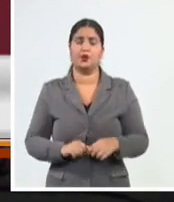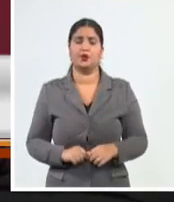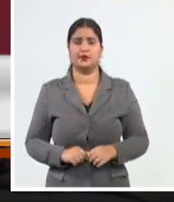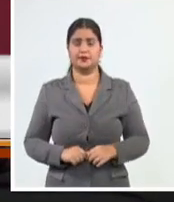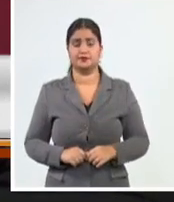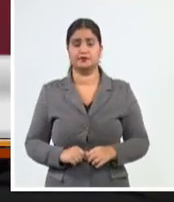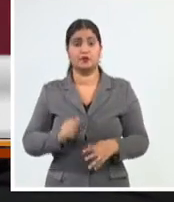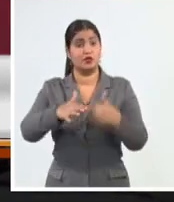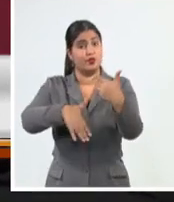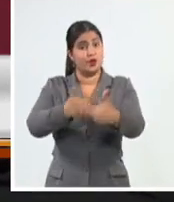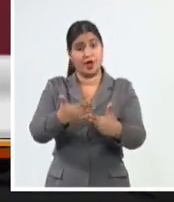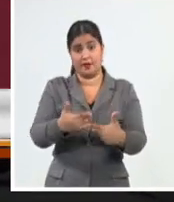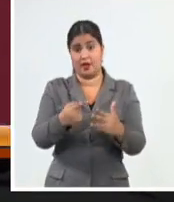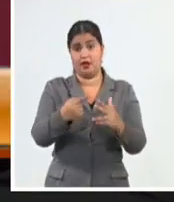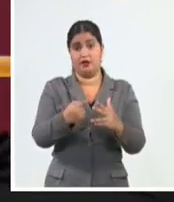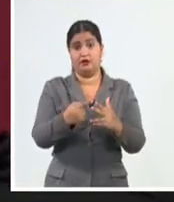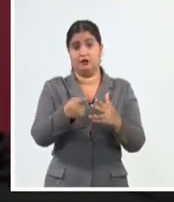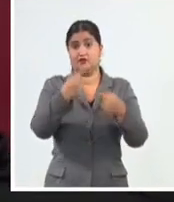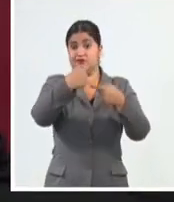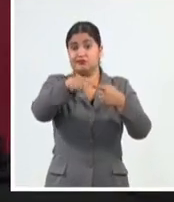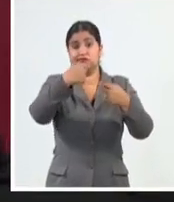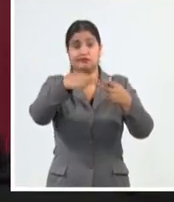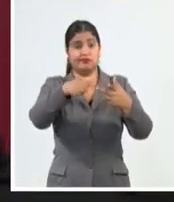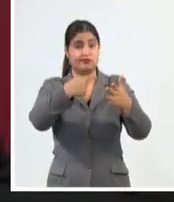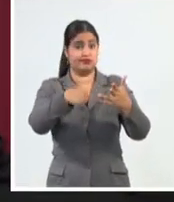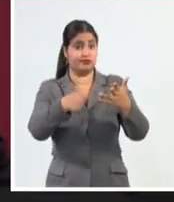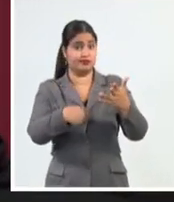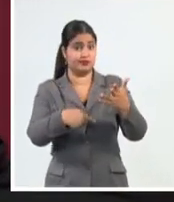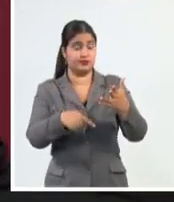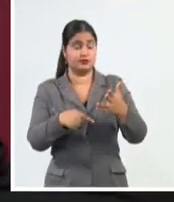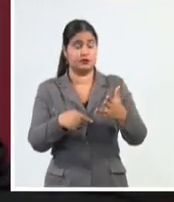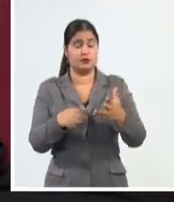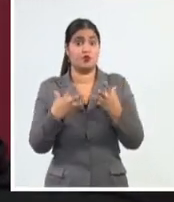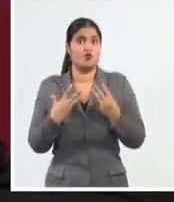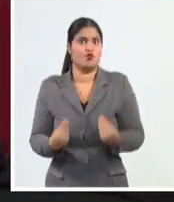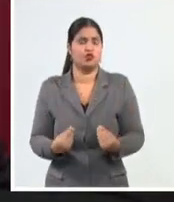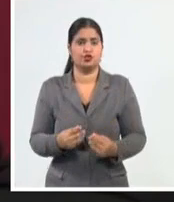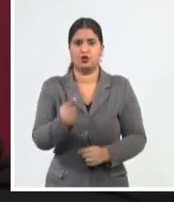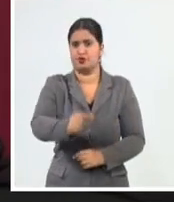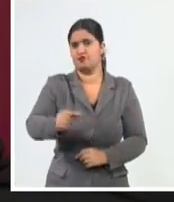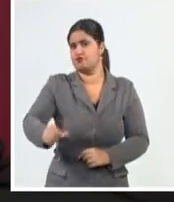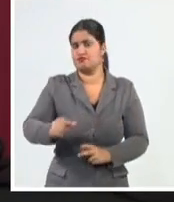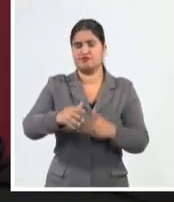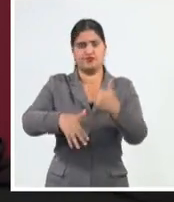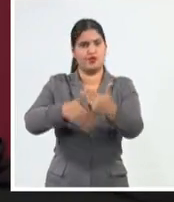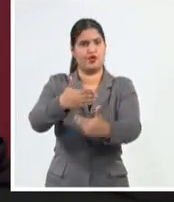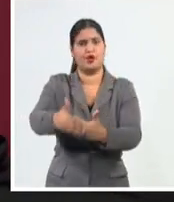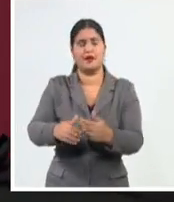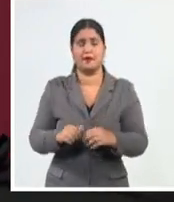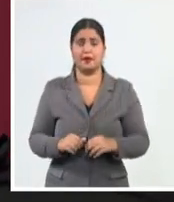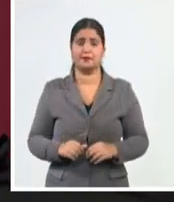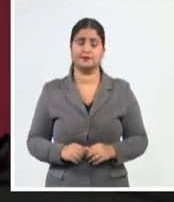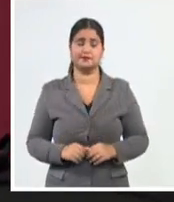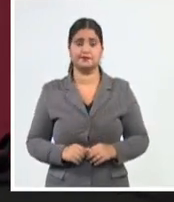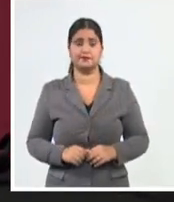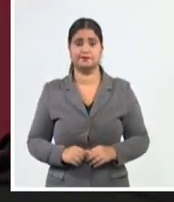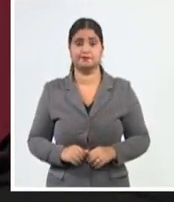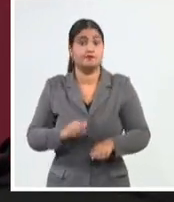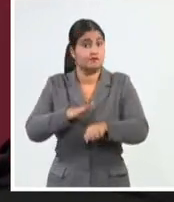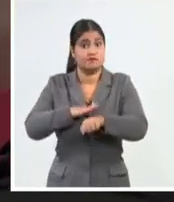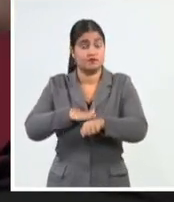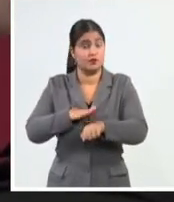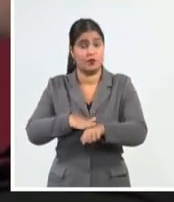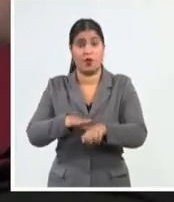factores que son de gobierno todos, es desde la comunidad hasta el policlínico, desde el policlínico hasta el hospital, y del